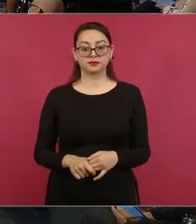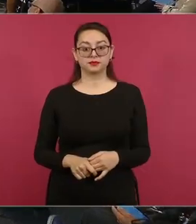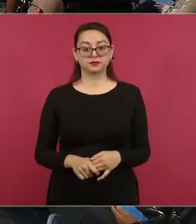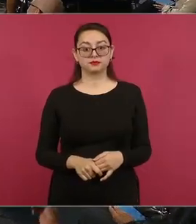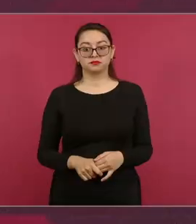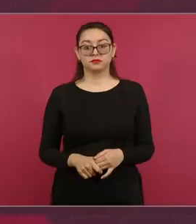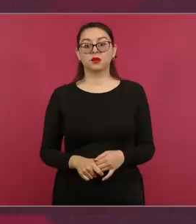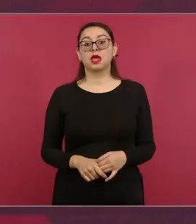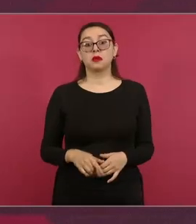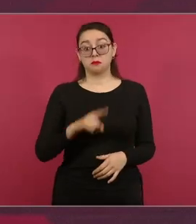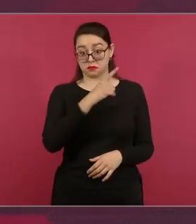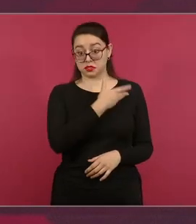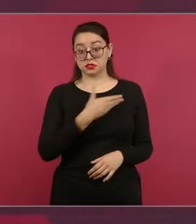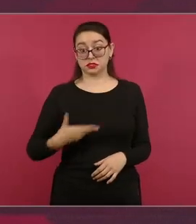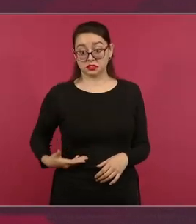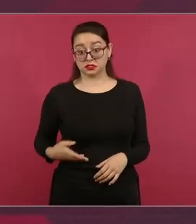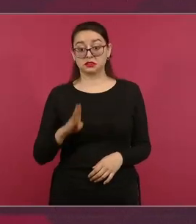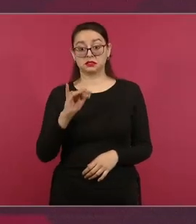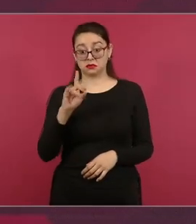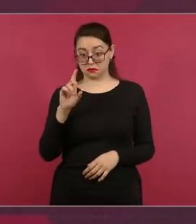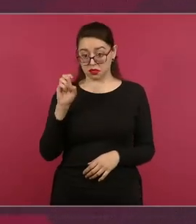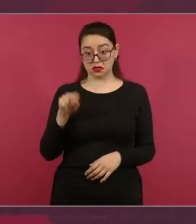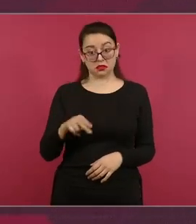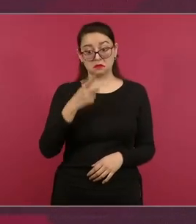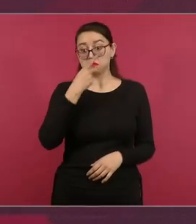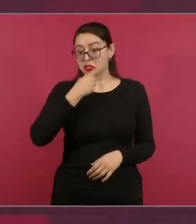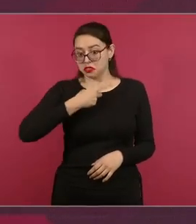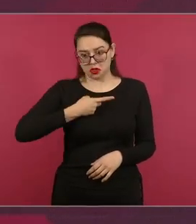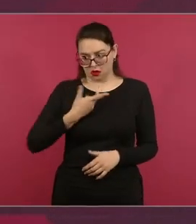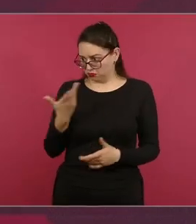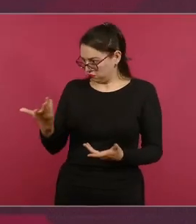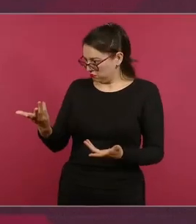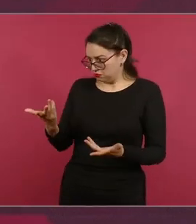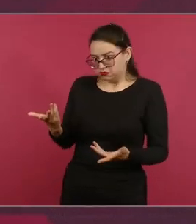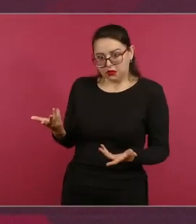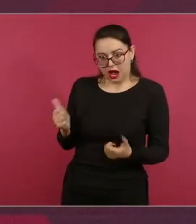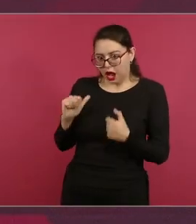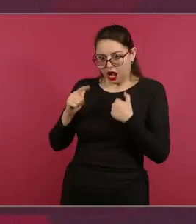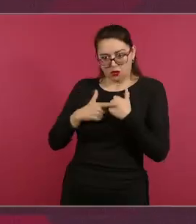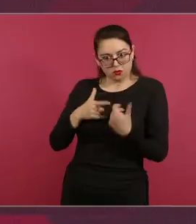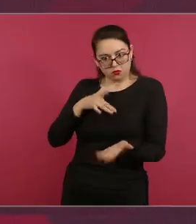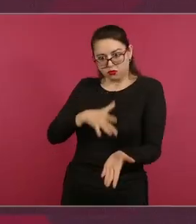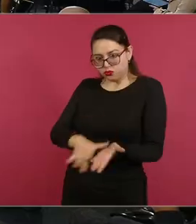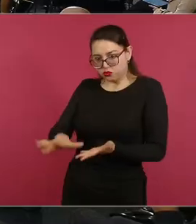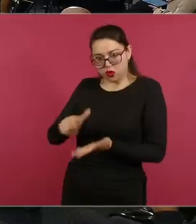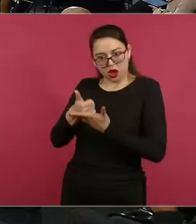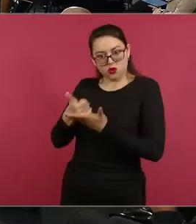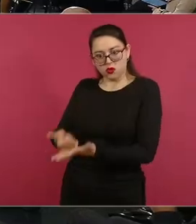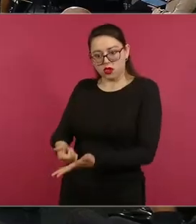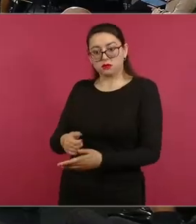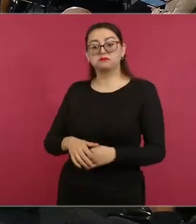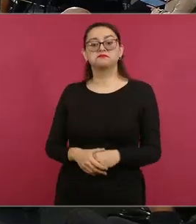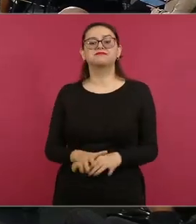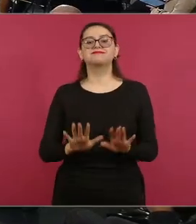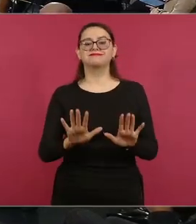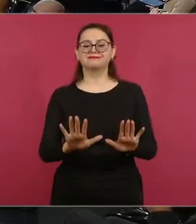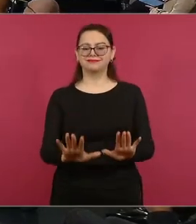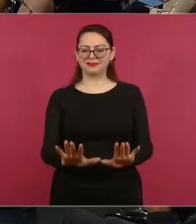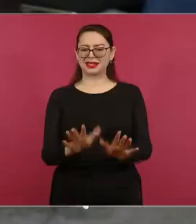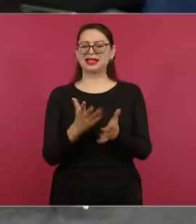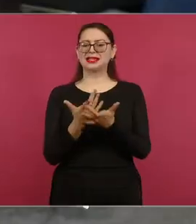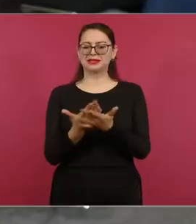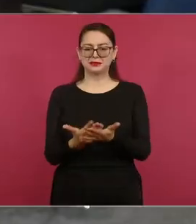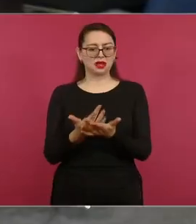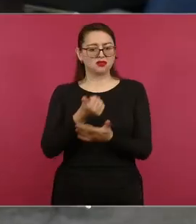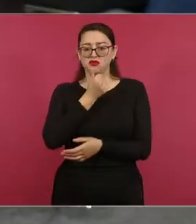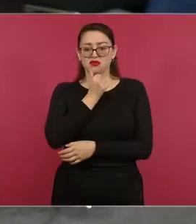solicitáramos, vamos a ver, vamos a esperar, a ver,